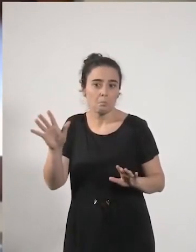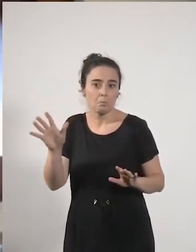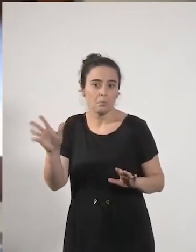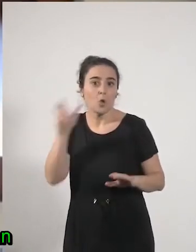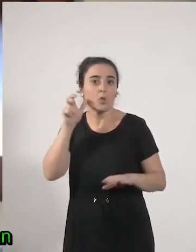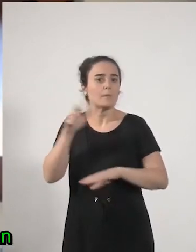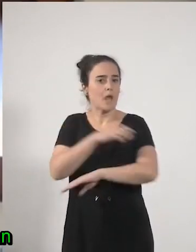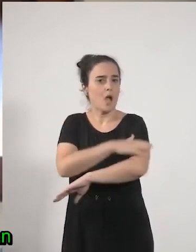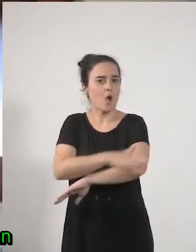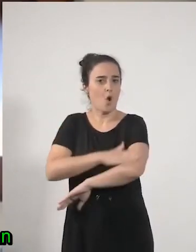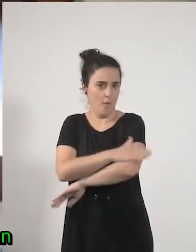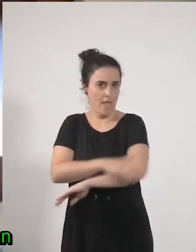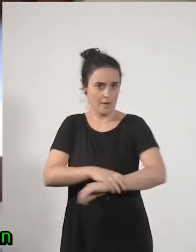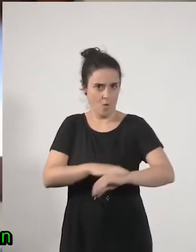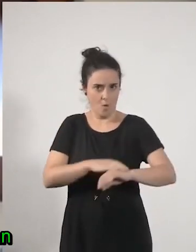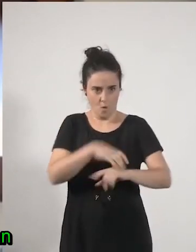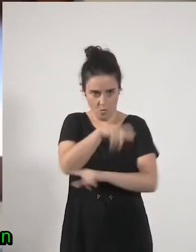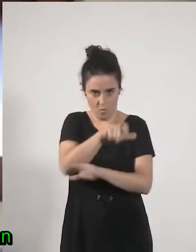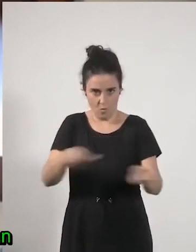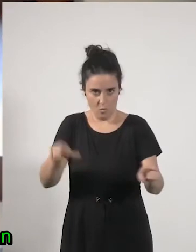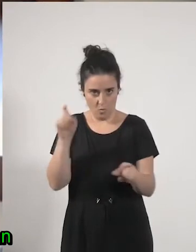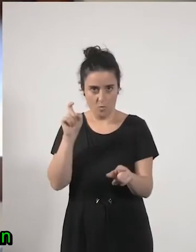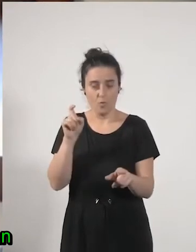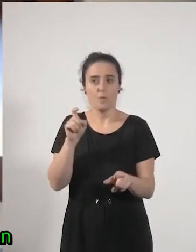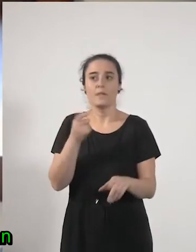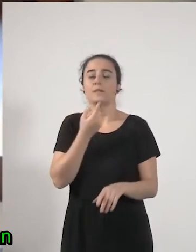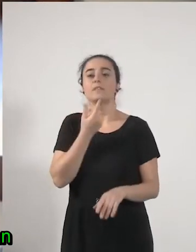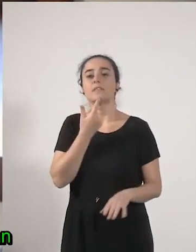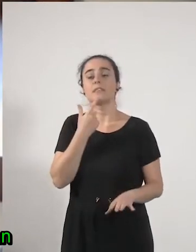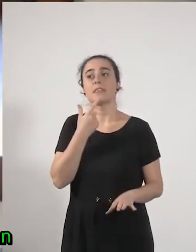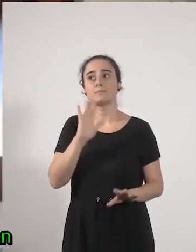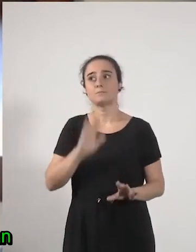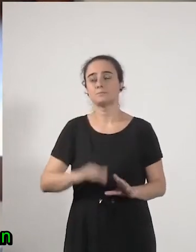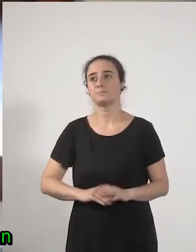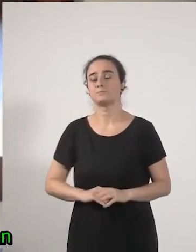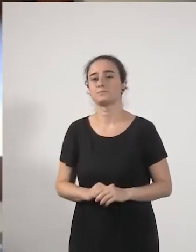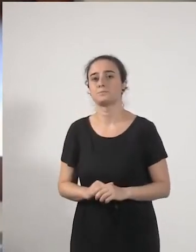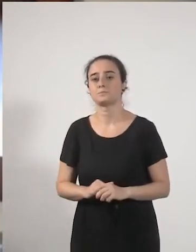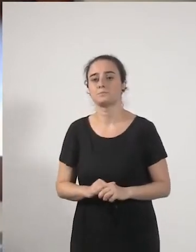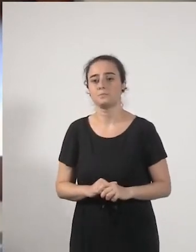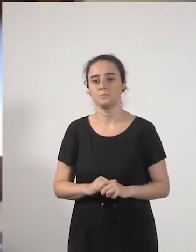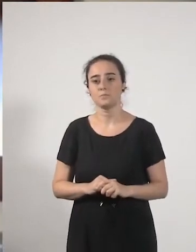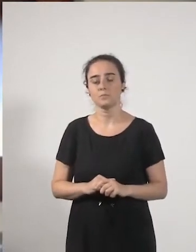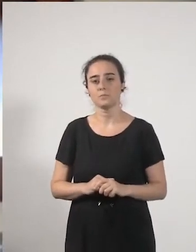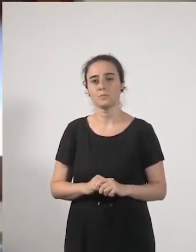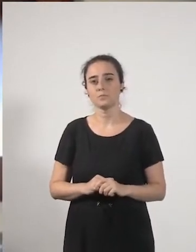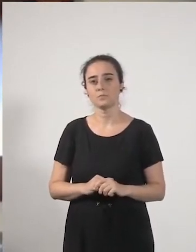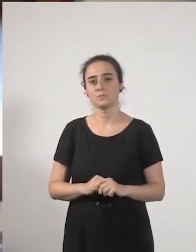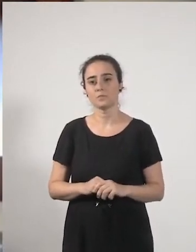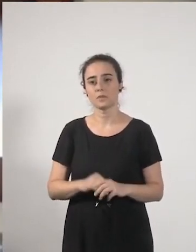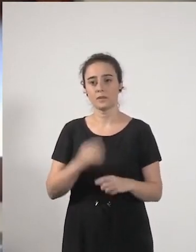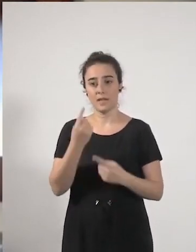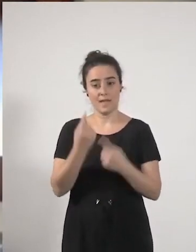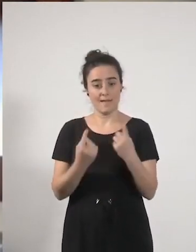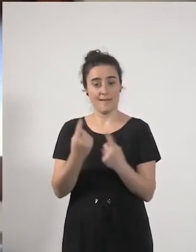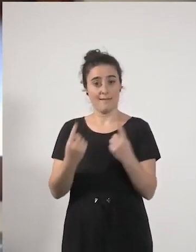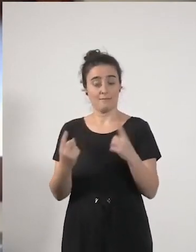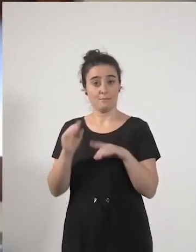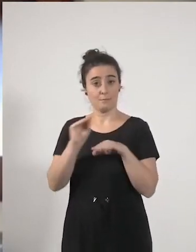gobierno que están diciendo que se eliminan ciertas prestaciones